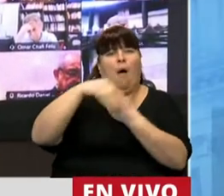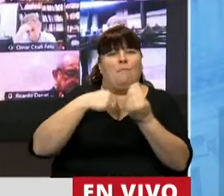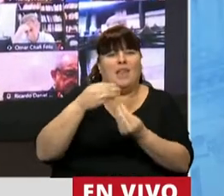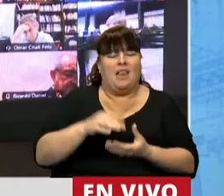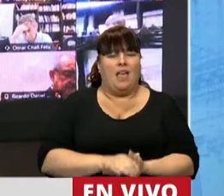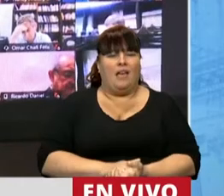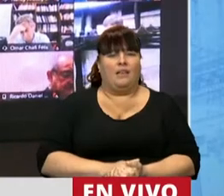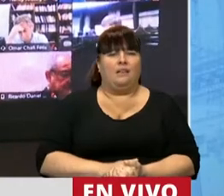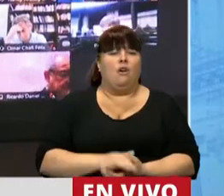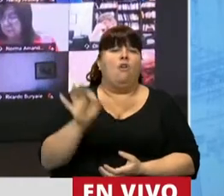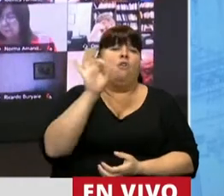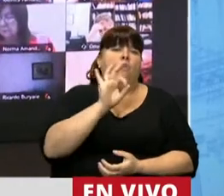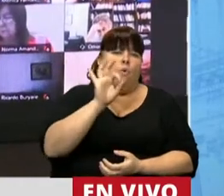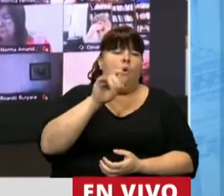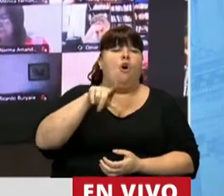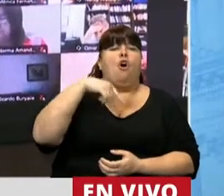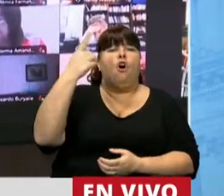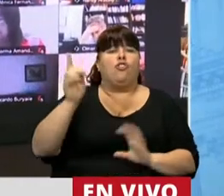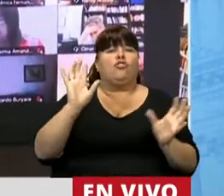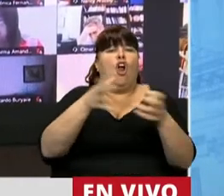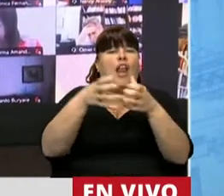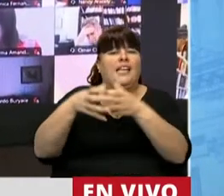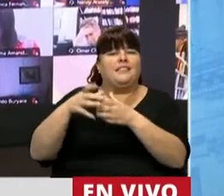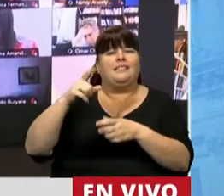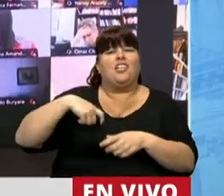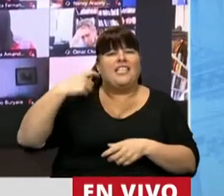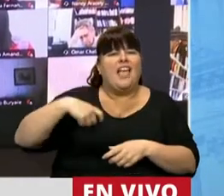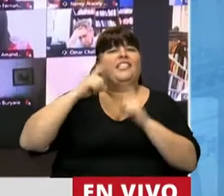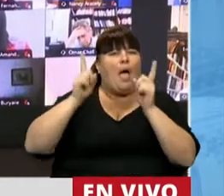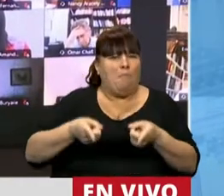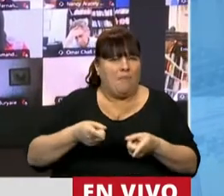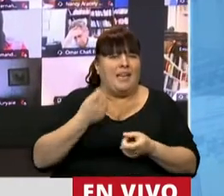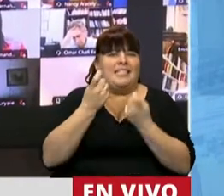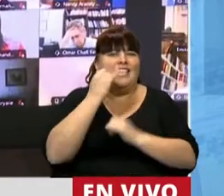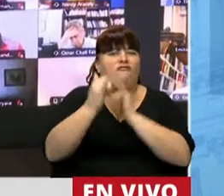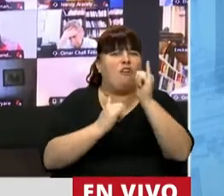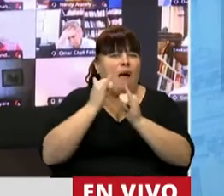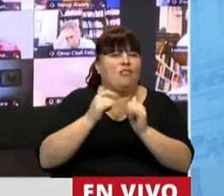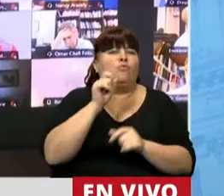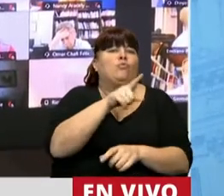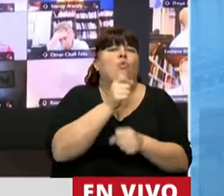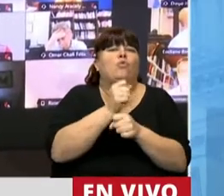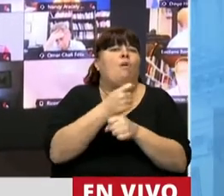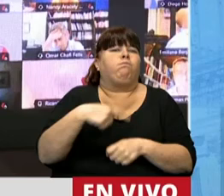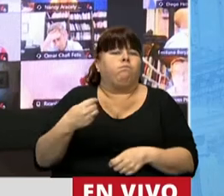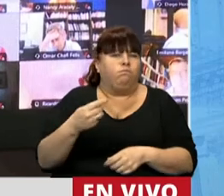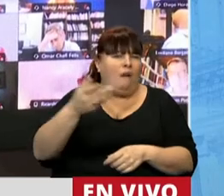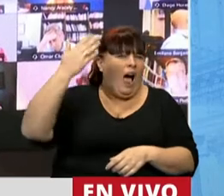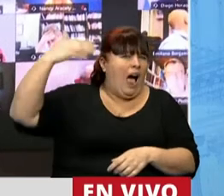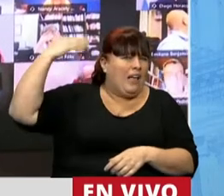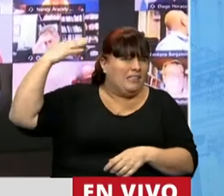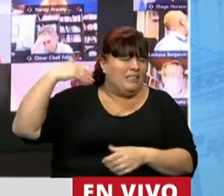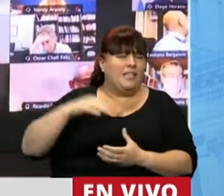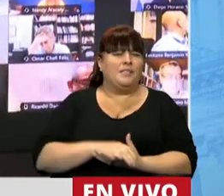o para muchas de las organizaciones sindicales que tienen como una tarea desde aquellas